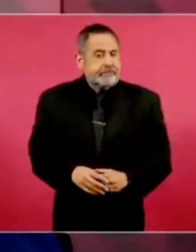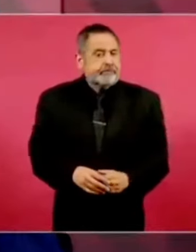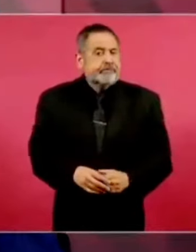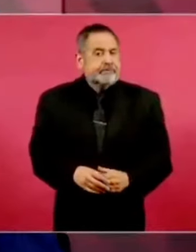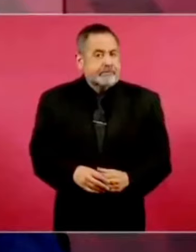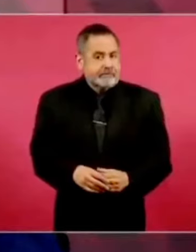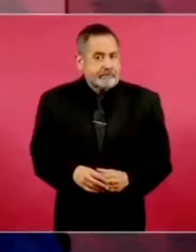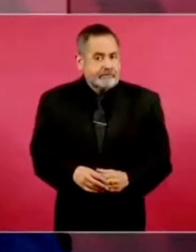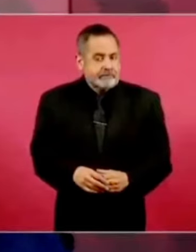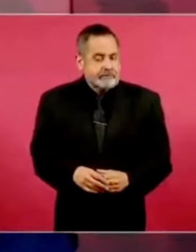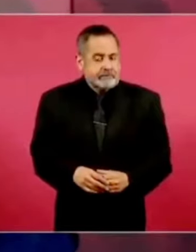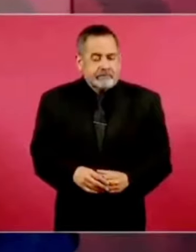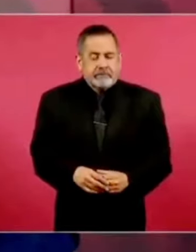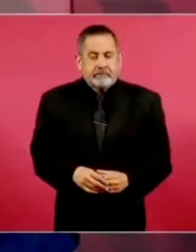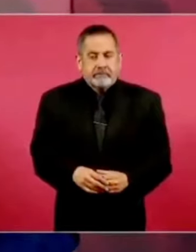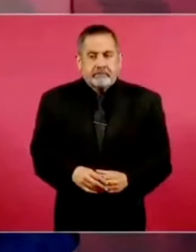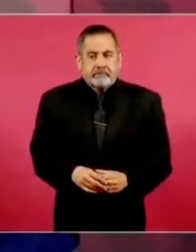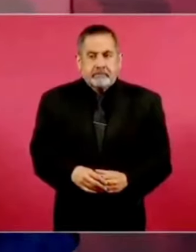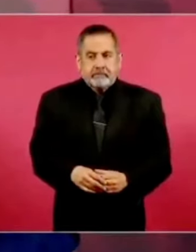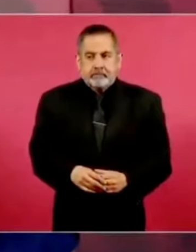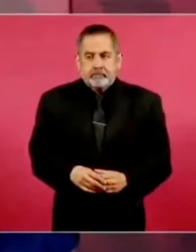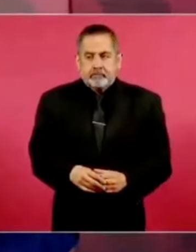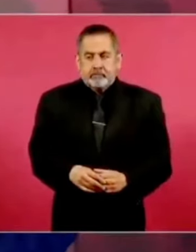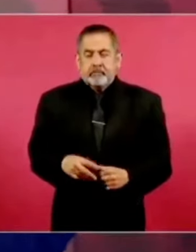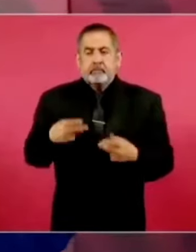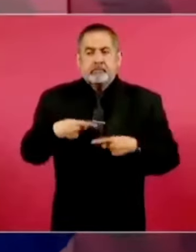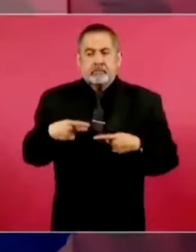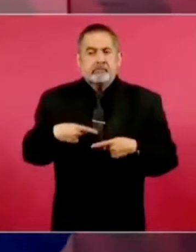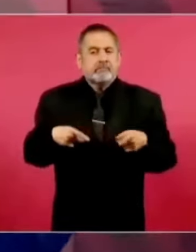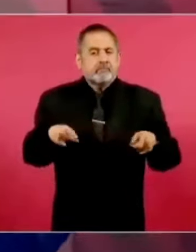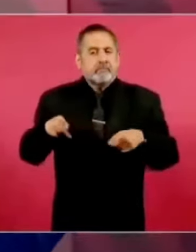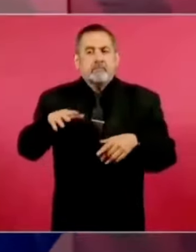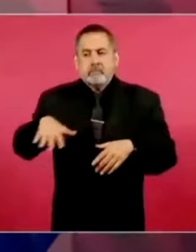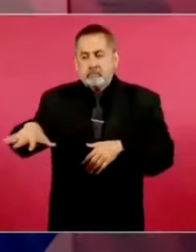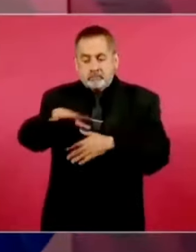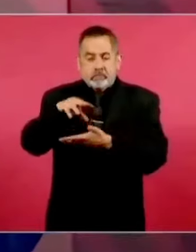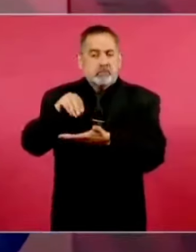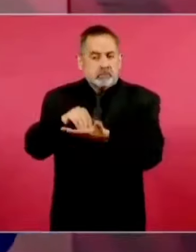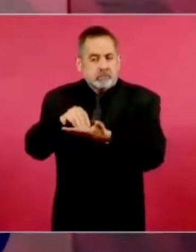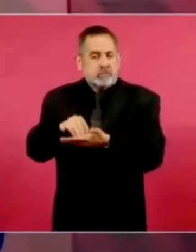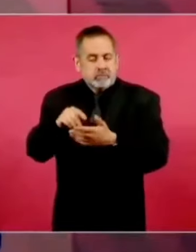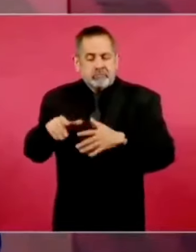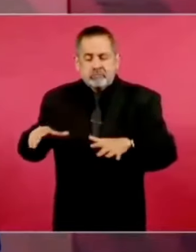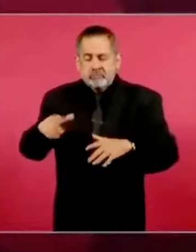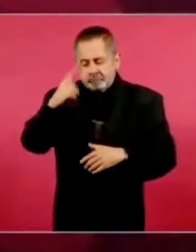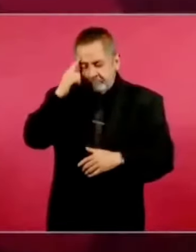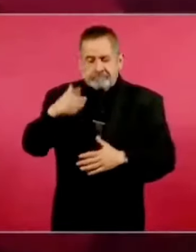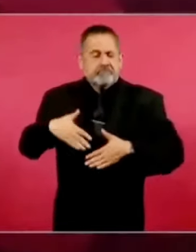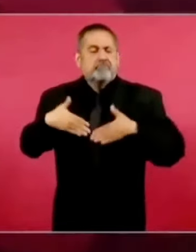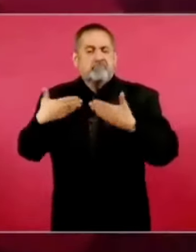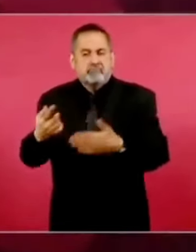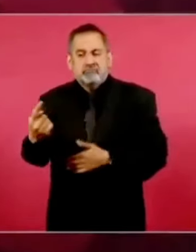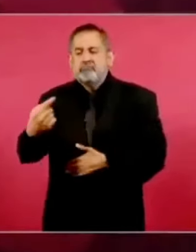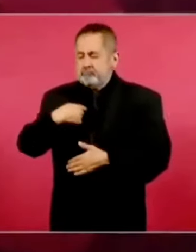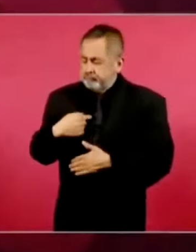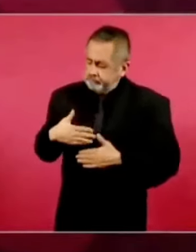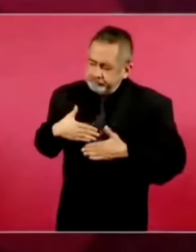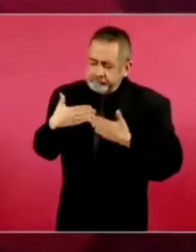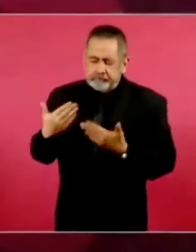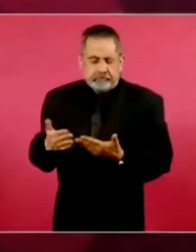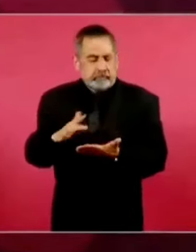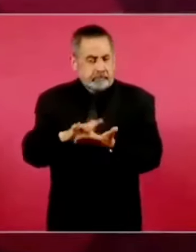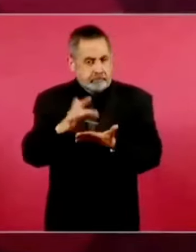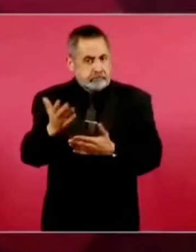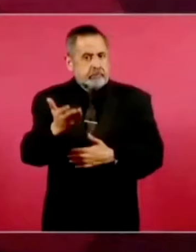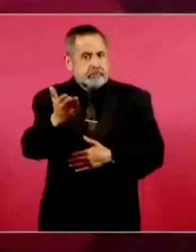la gente sigue teniéndonos confianza y yo le agradezco mucho.